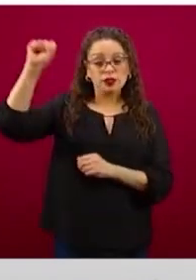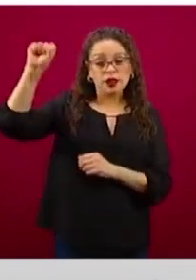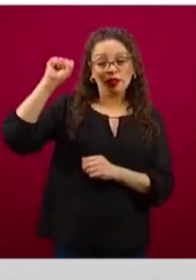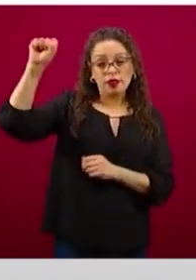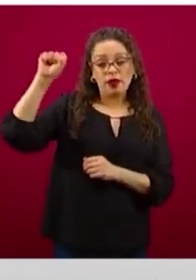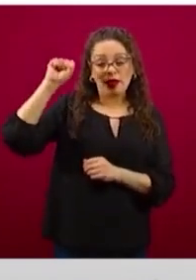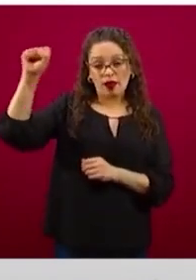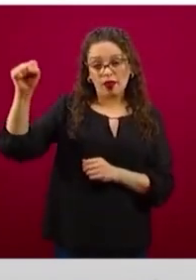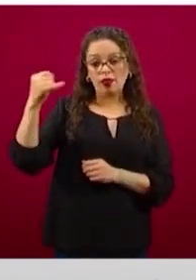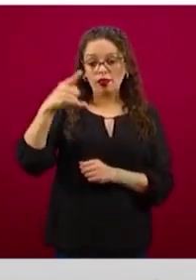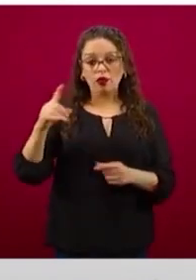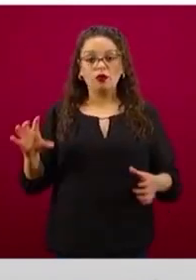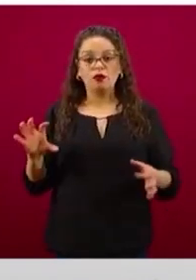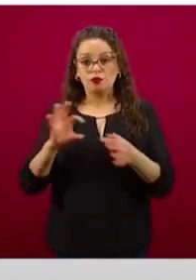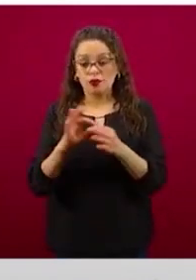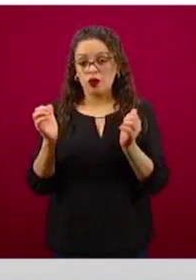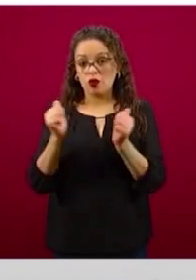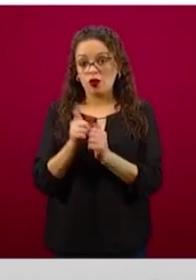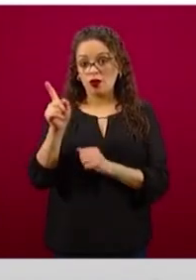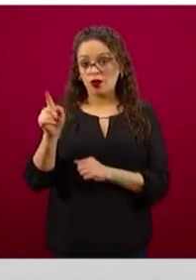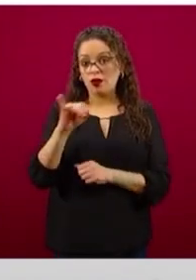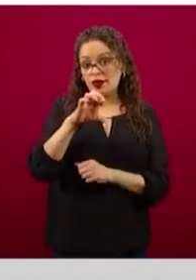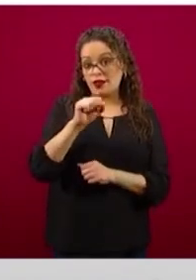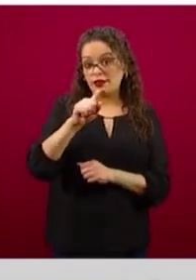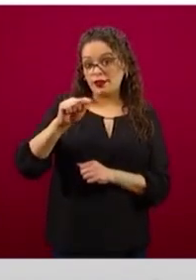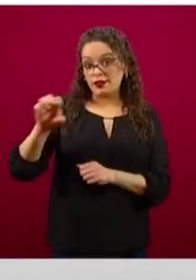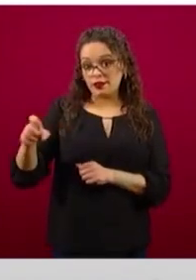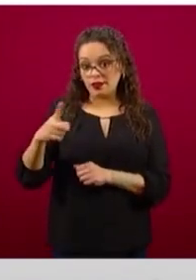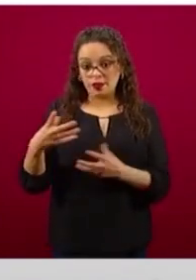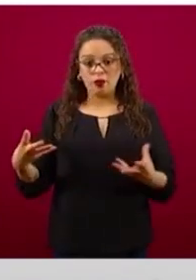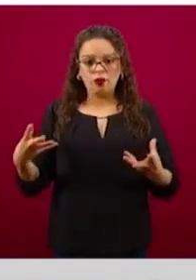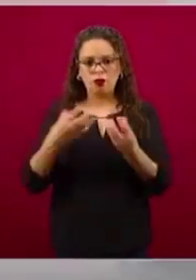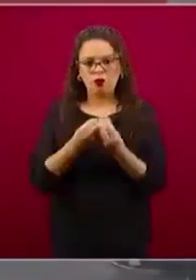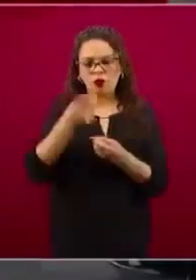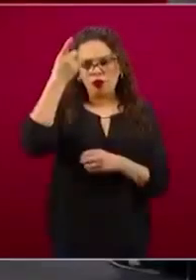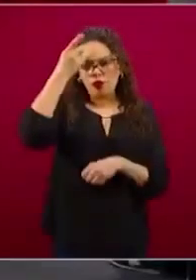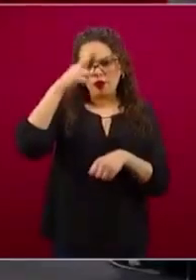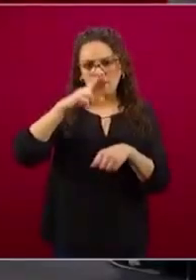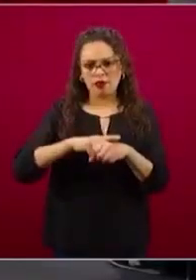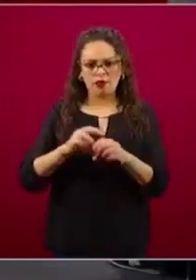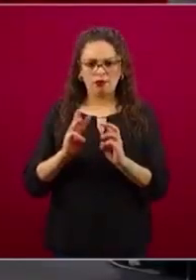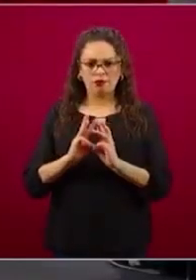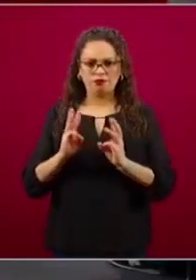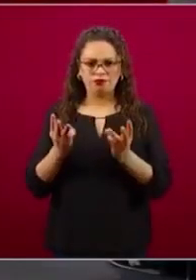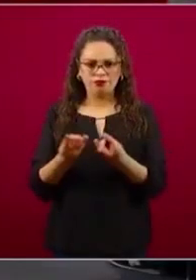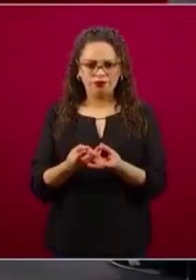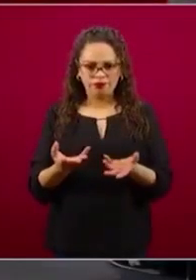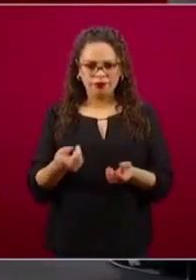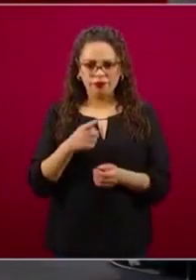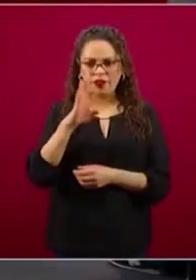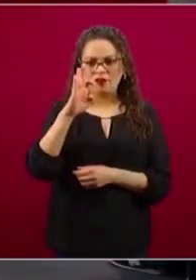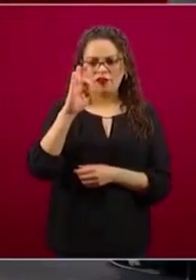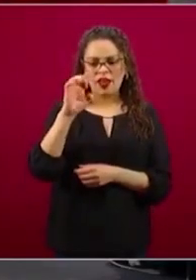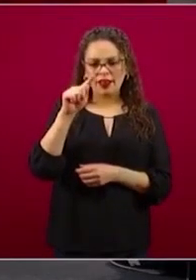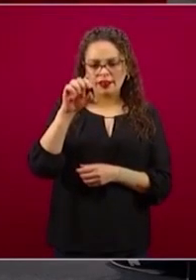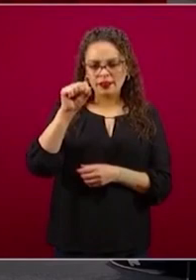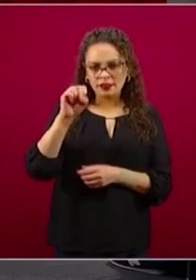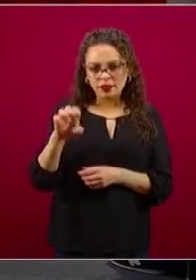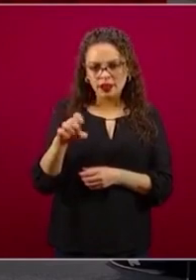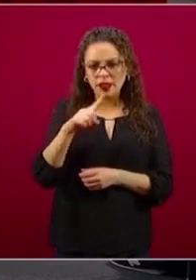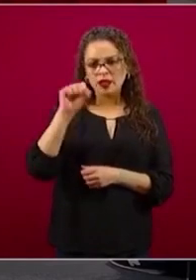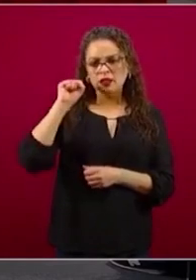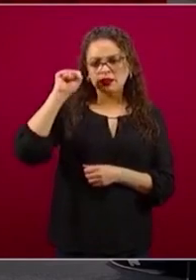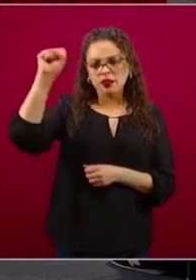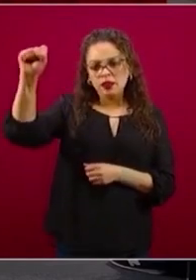afiliados al instituto, que son parte de la Junta Directiva, que es la FEDSE, el Sindicato de Trabajadores de